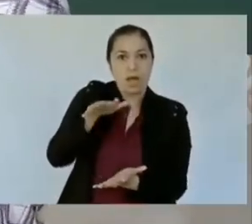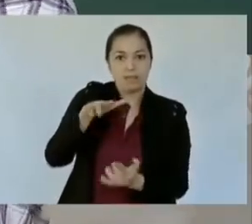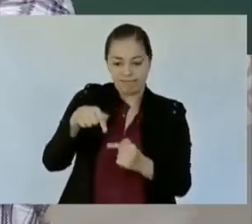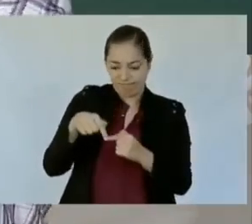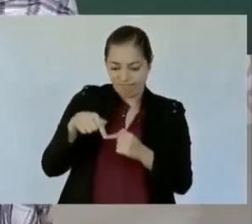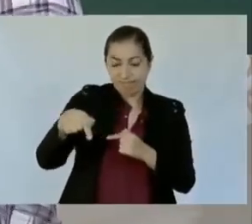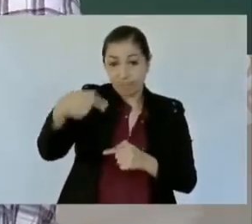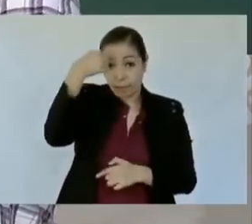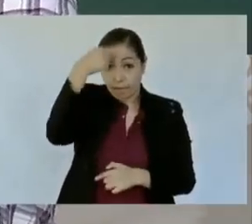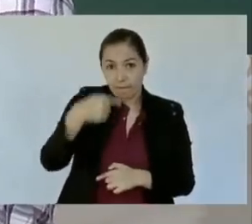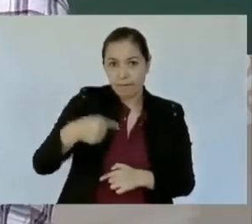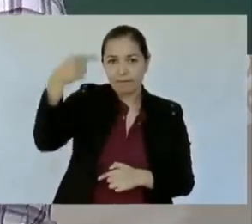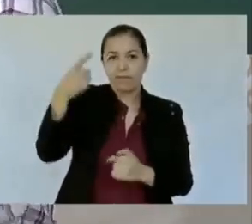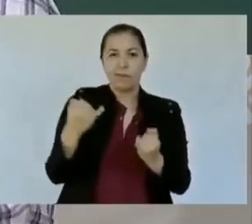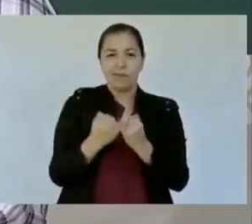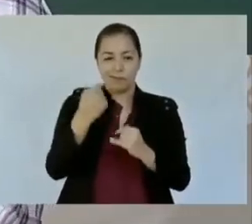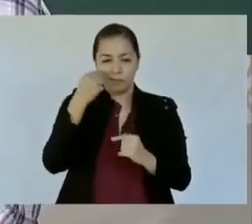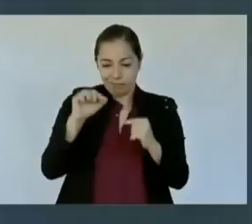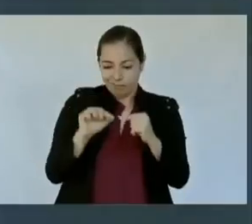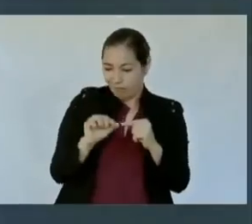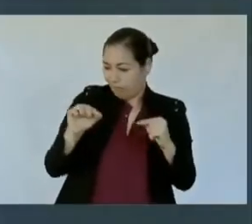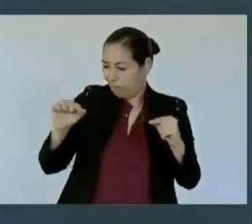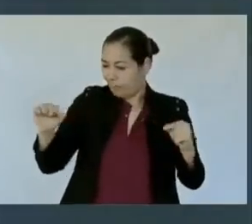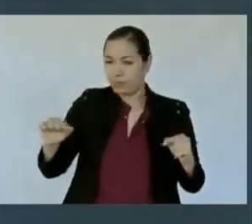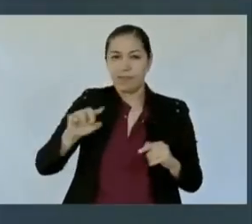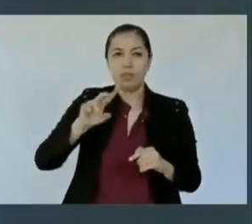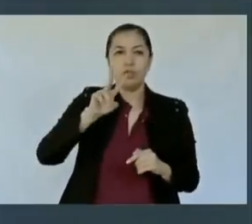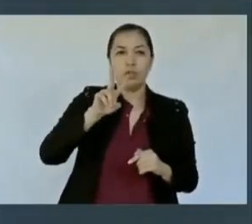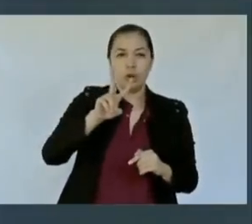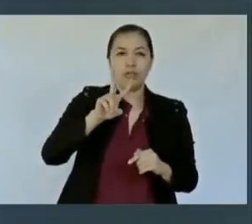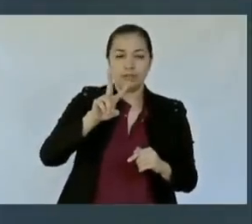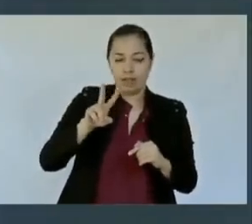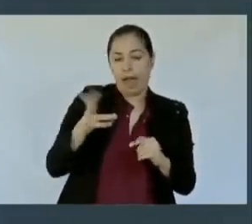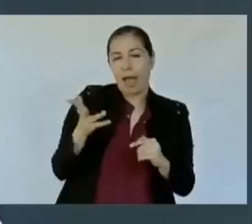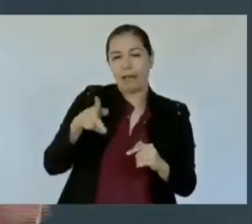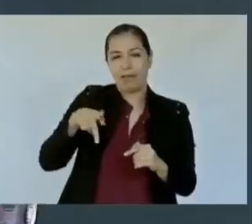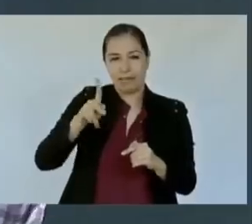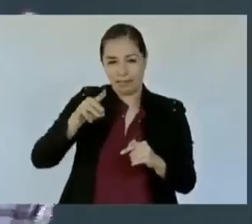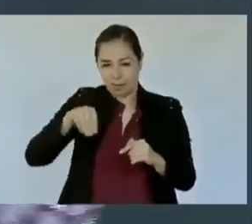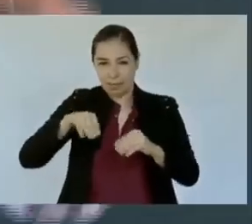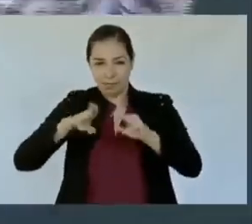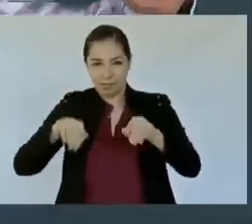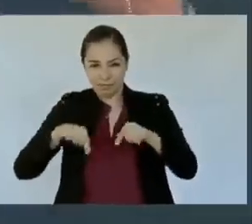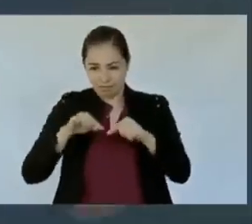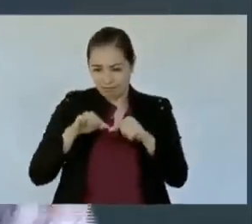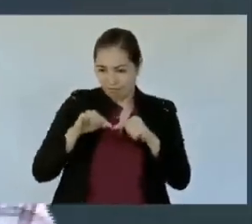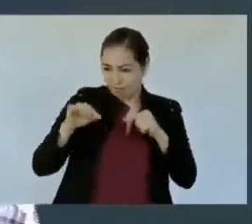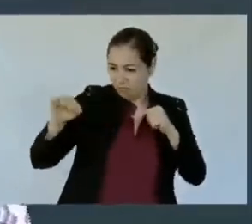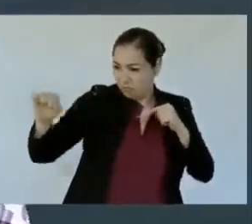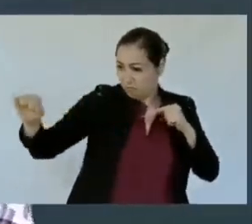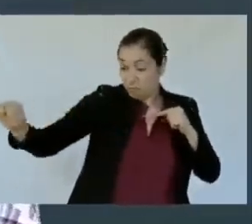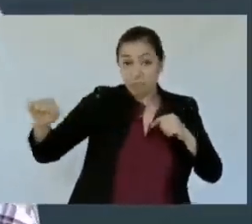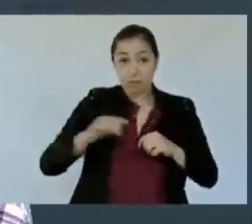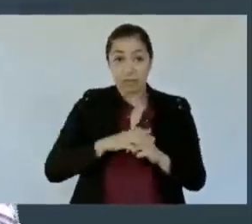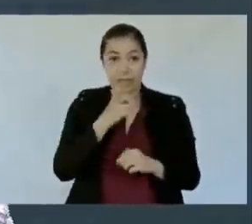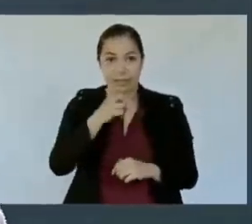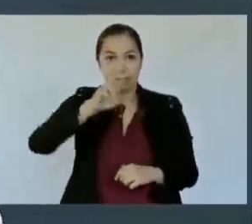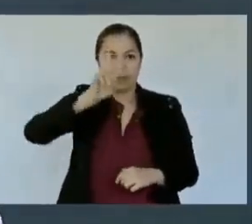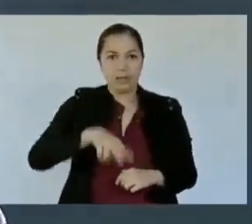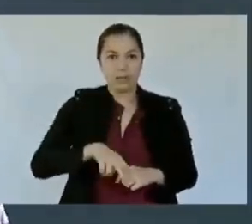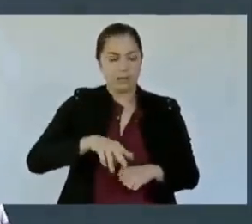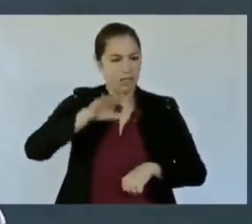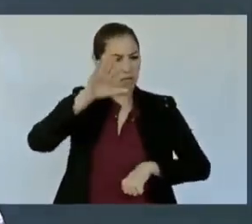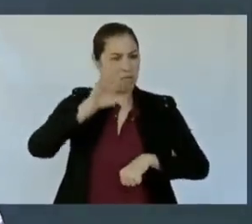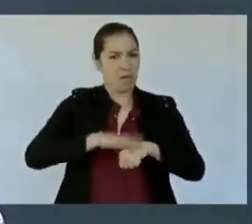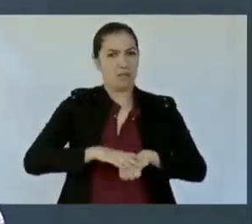Hablaban de un trecho de dos kilómetros, pero lo que esto va a trascender